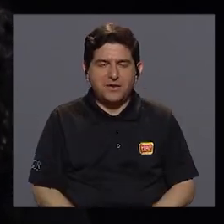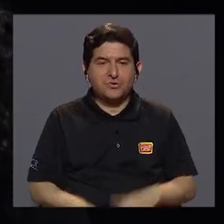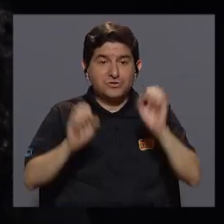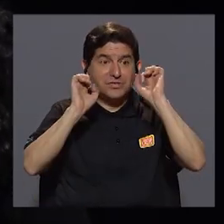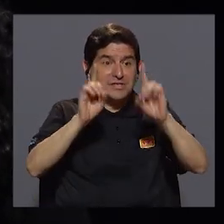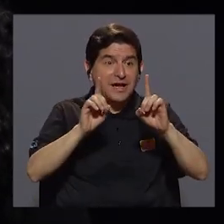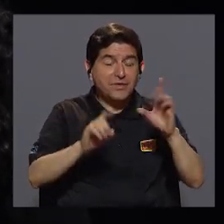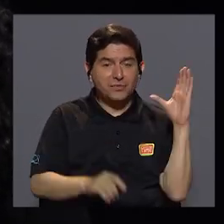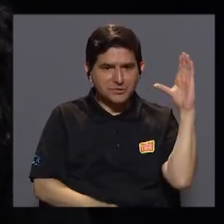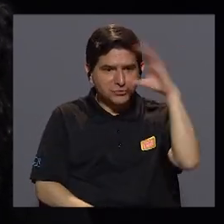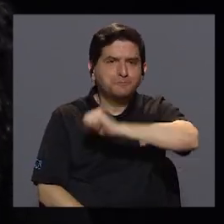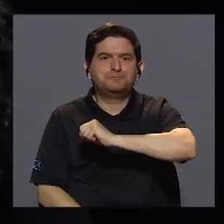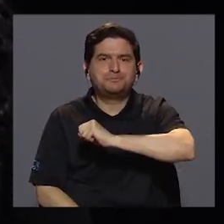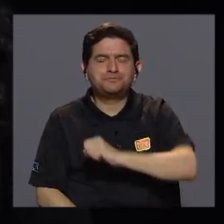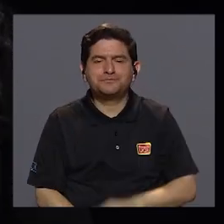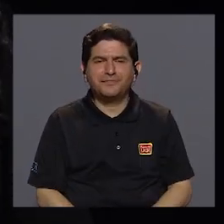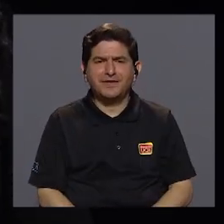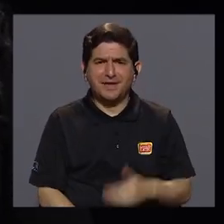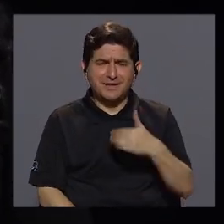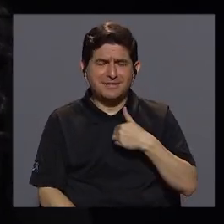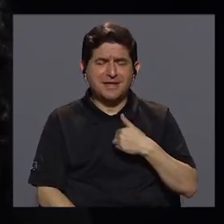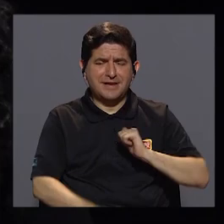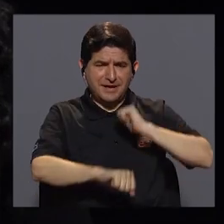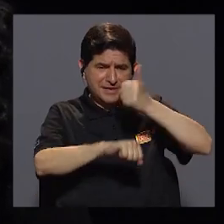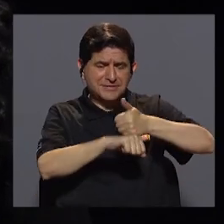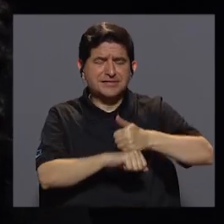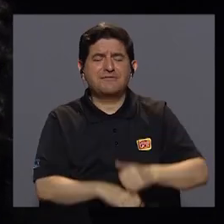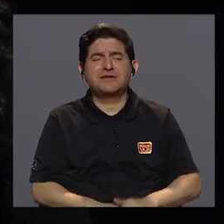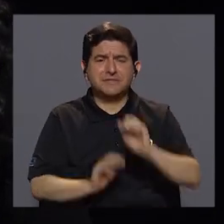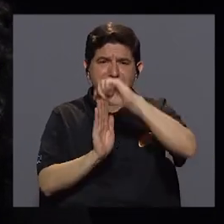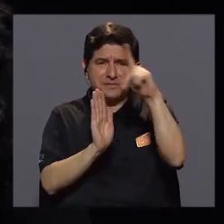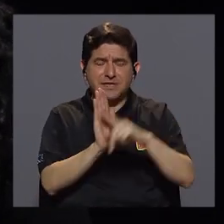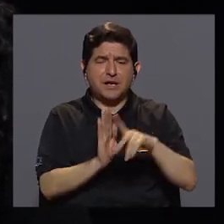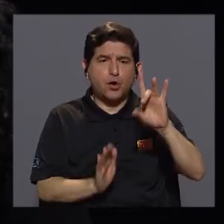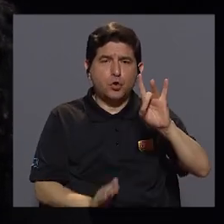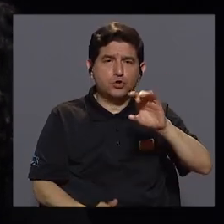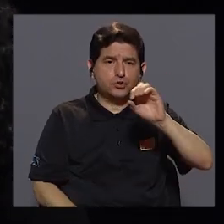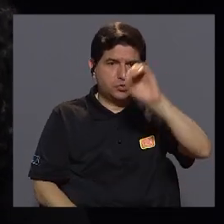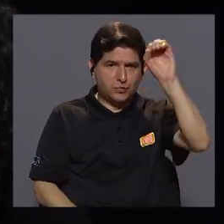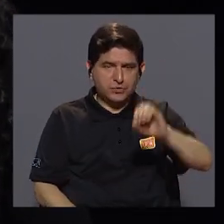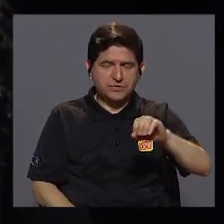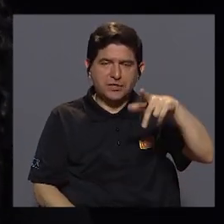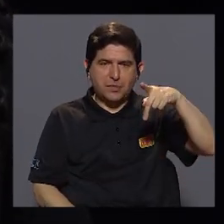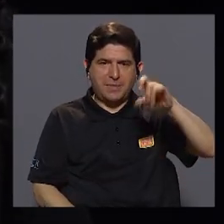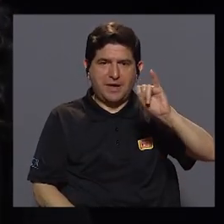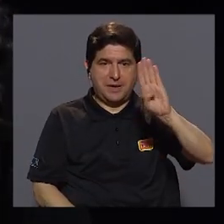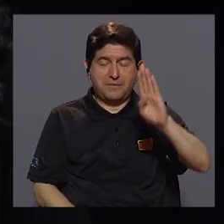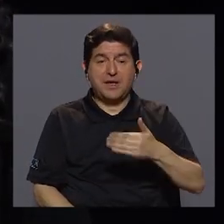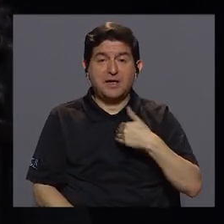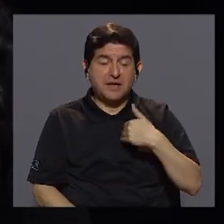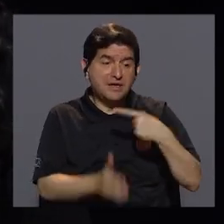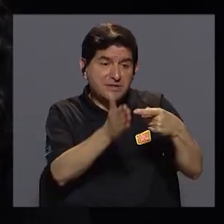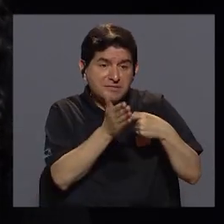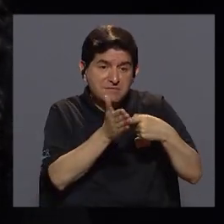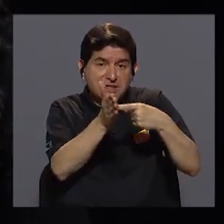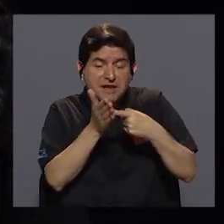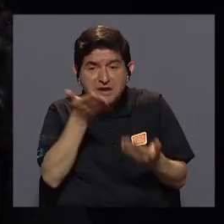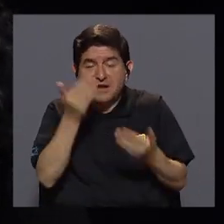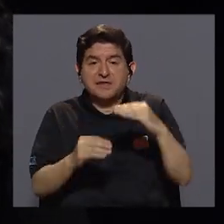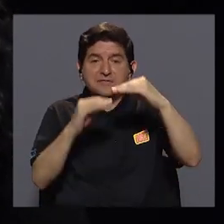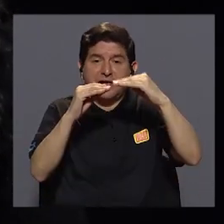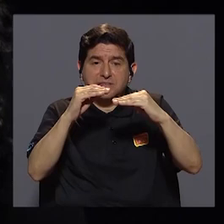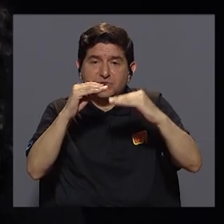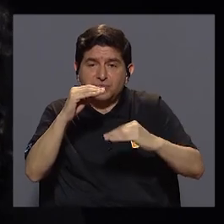particularmente visible. Tenemos una asignación constitucional del 8% del PIB. Y eventualmente tendremos una demanda que sea